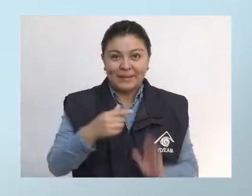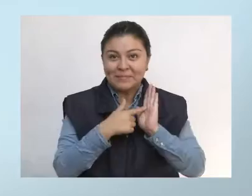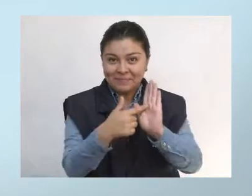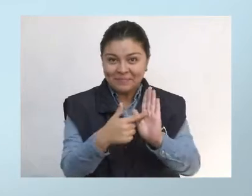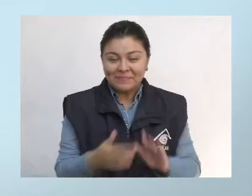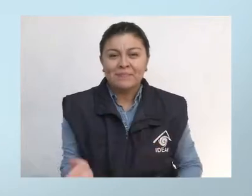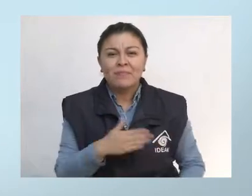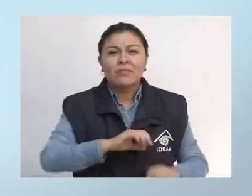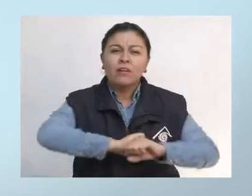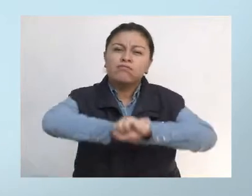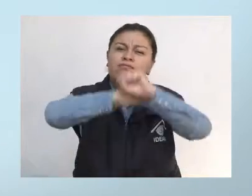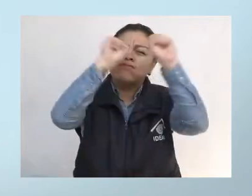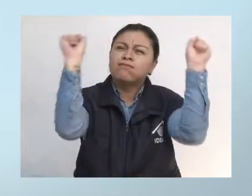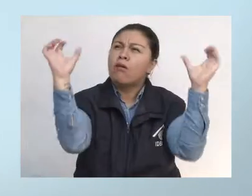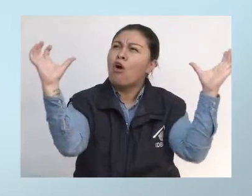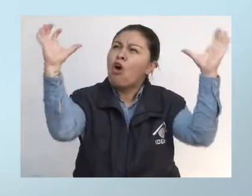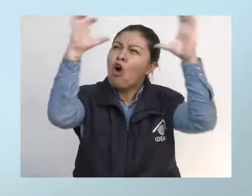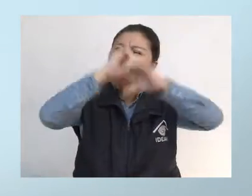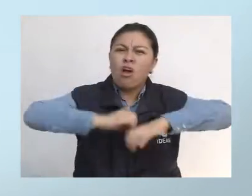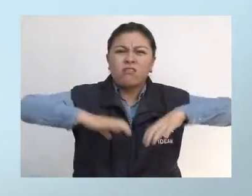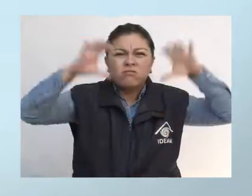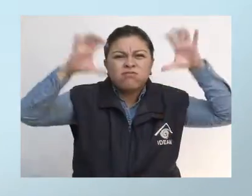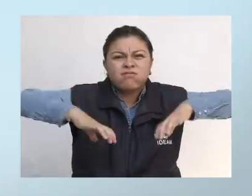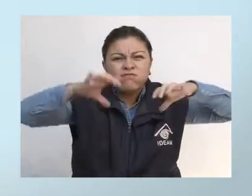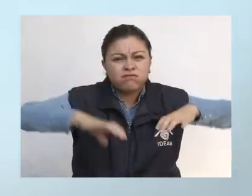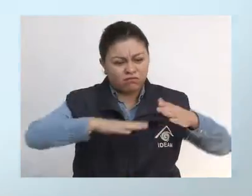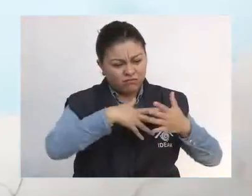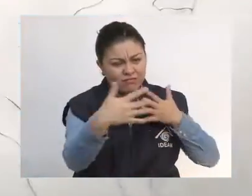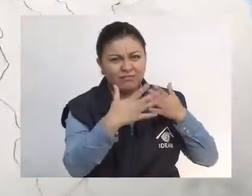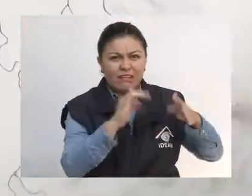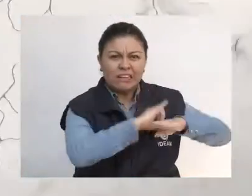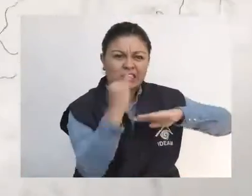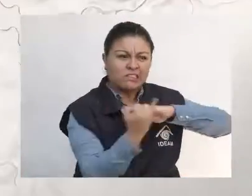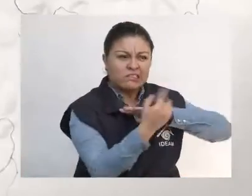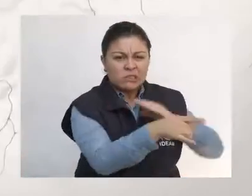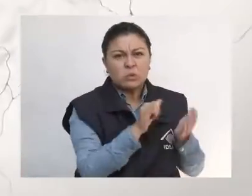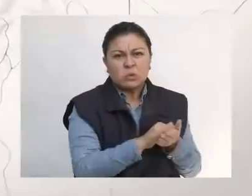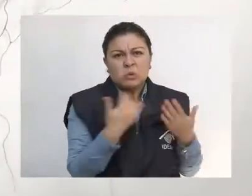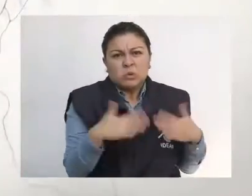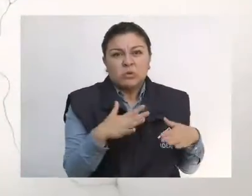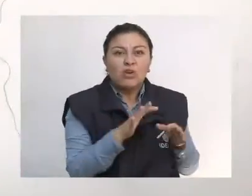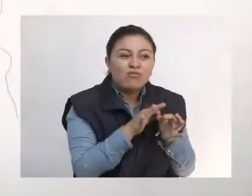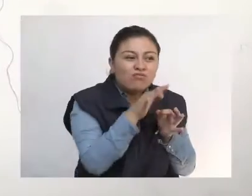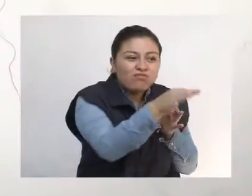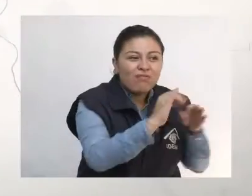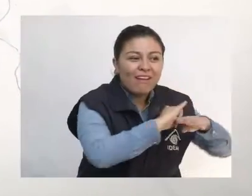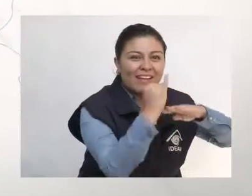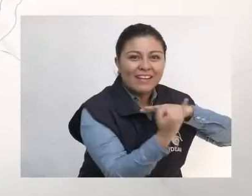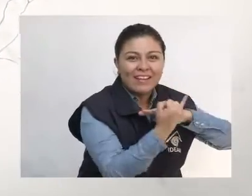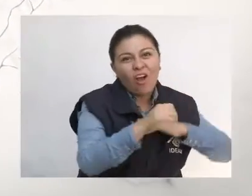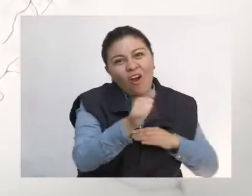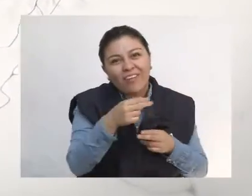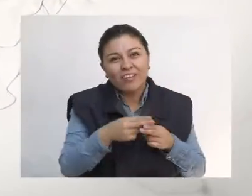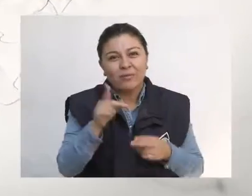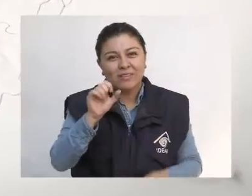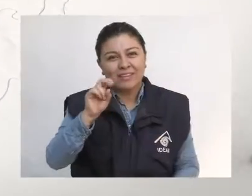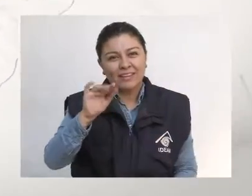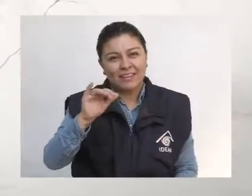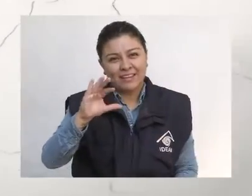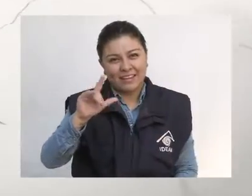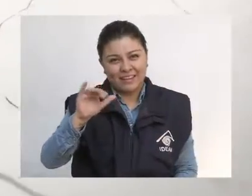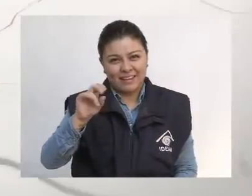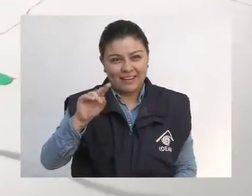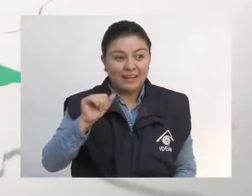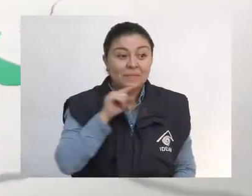El cielo hacia el Pacífico lucirá